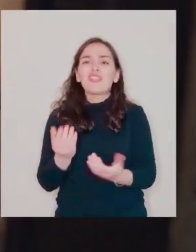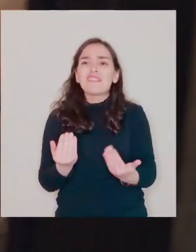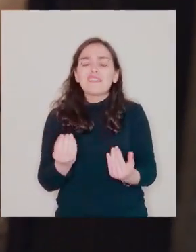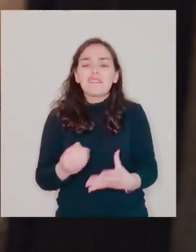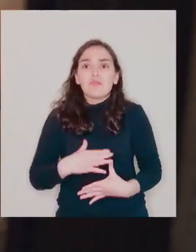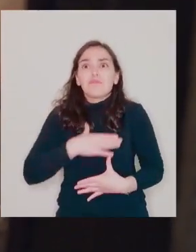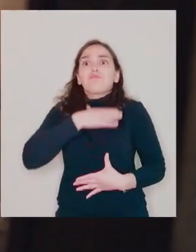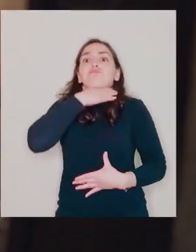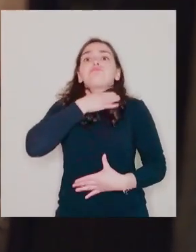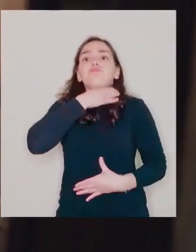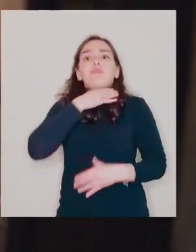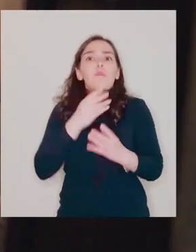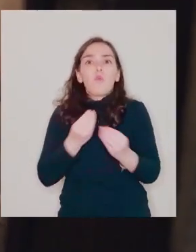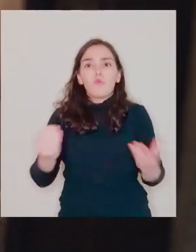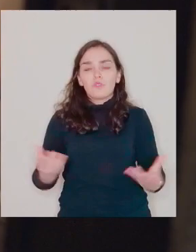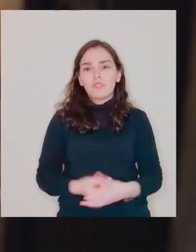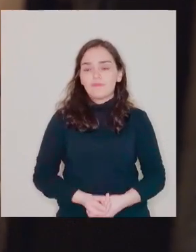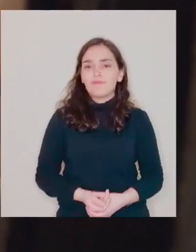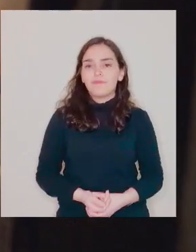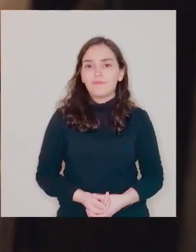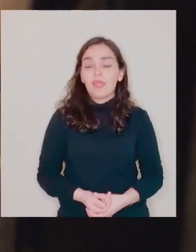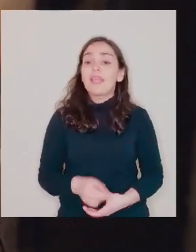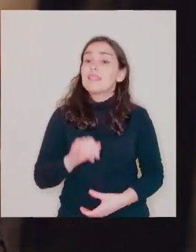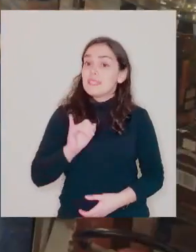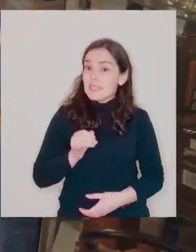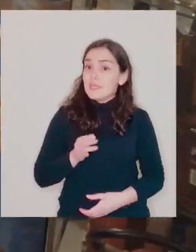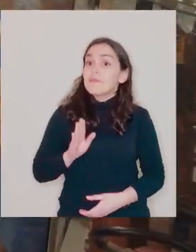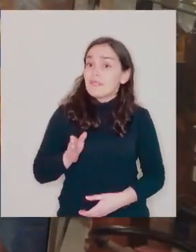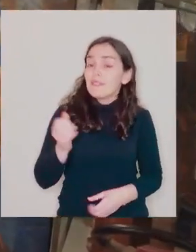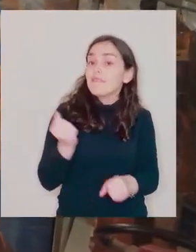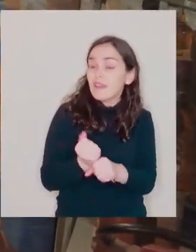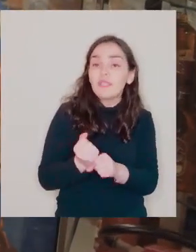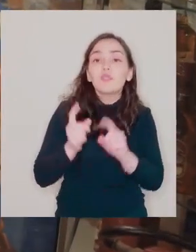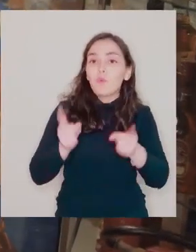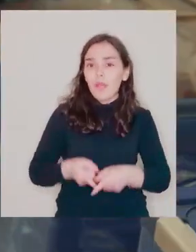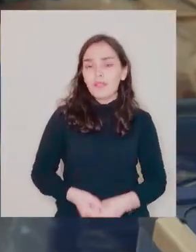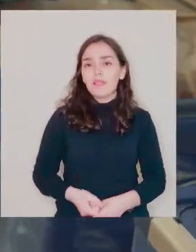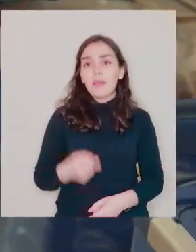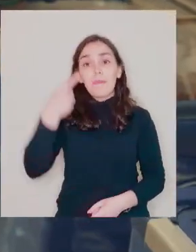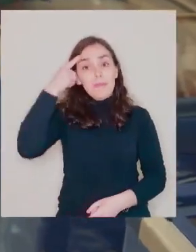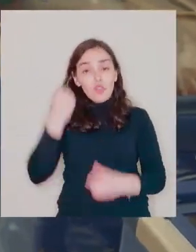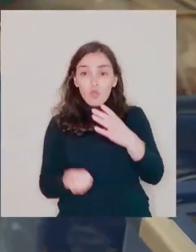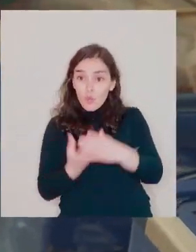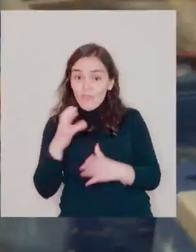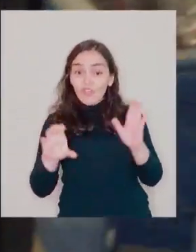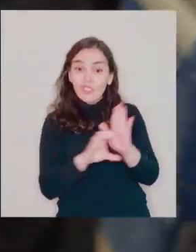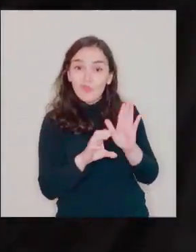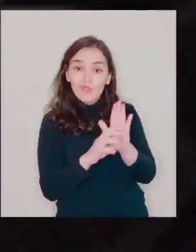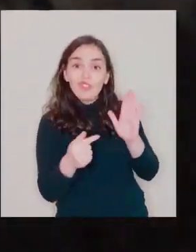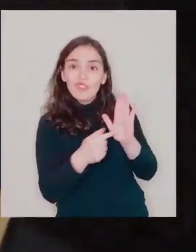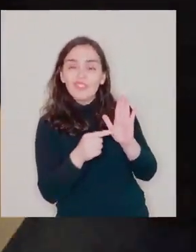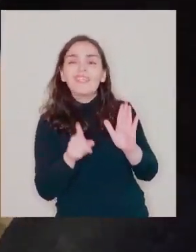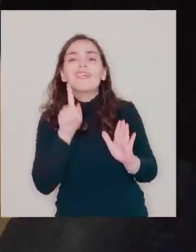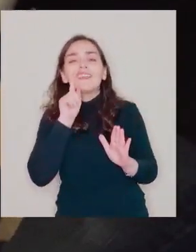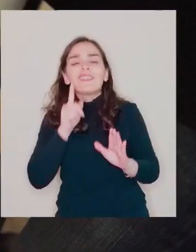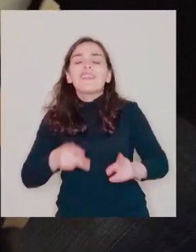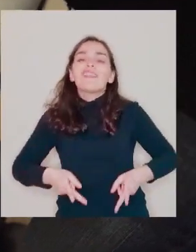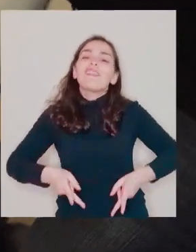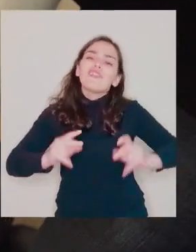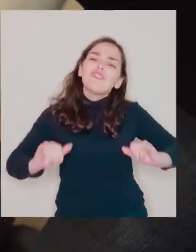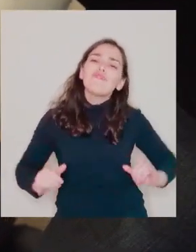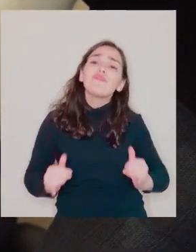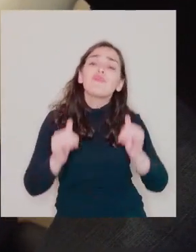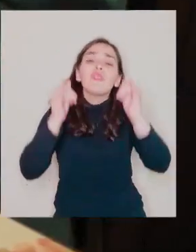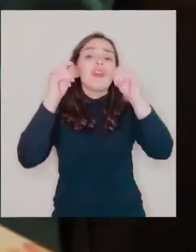que llenarse de créditos Sí Jaime igual va a tener que trabajar Pero con la nueva constitución Tendrá por